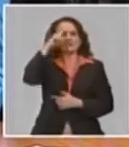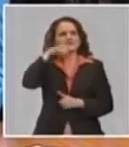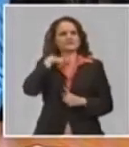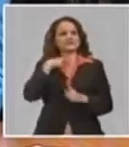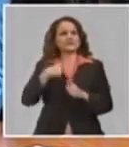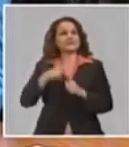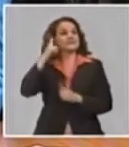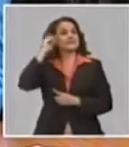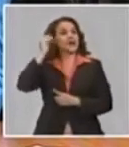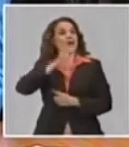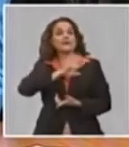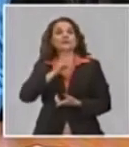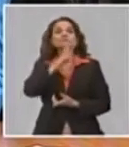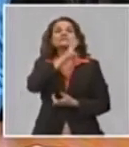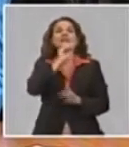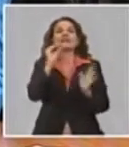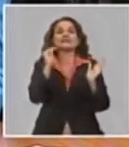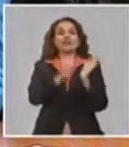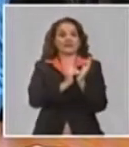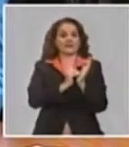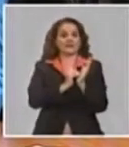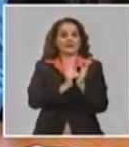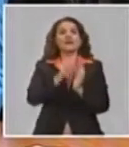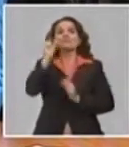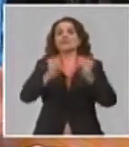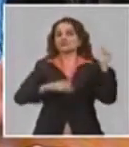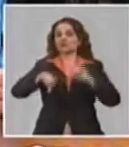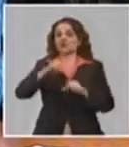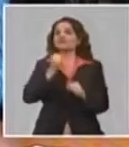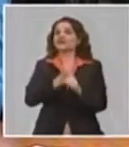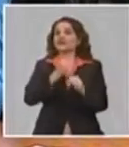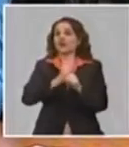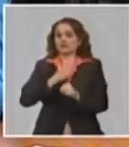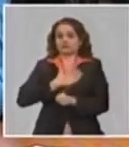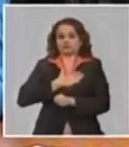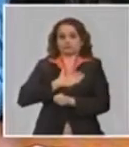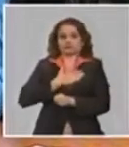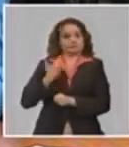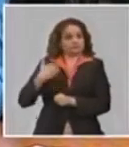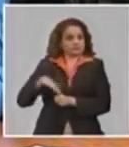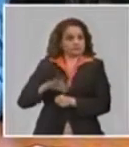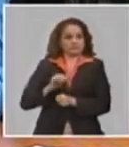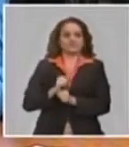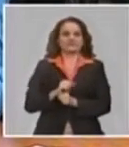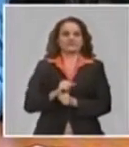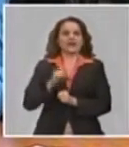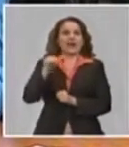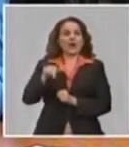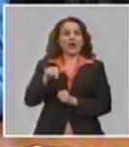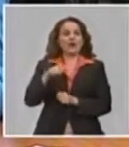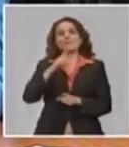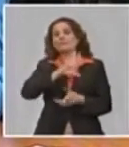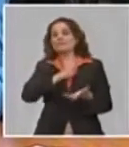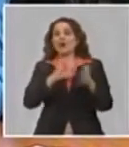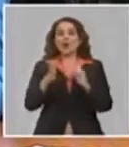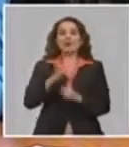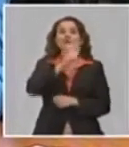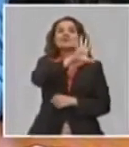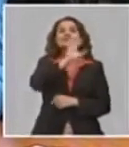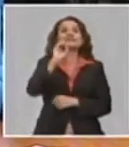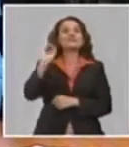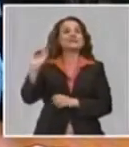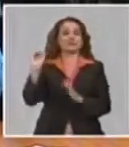cifra de 30.000 trabajadores por cuenta propia. Y ya nosotros estamos, o sea, pasa ya de medio millón de personas.